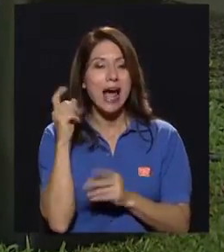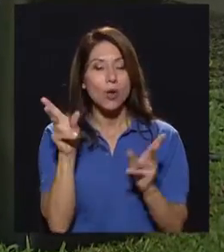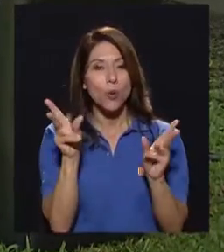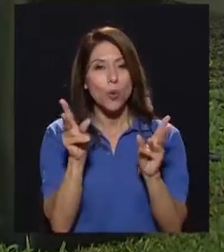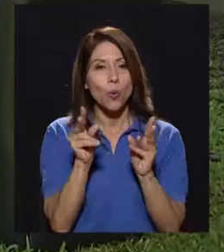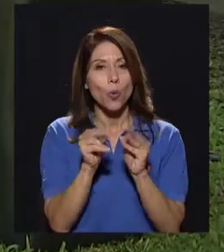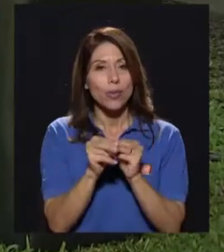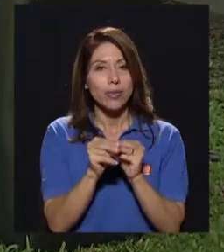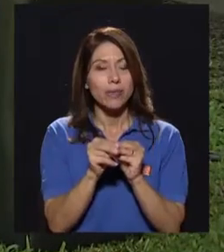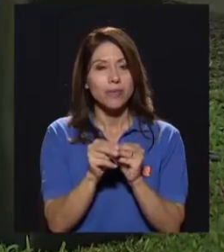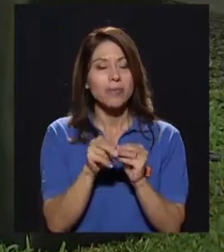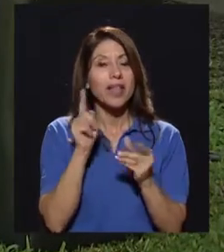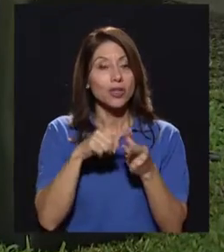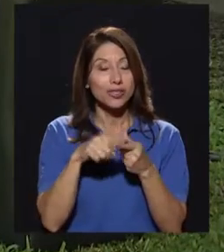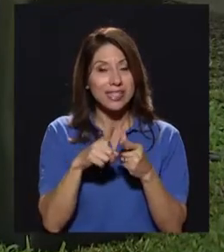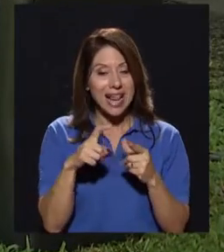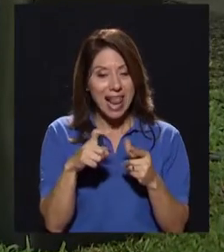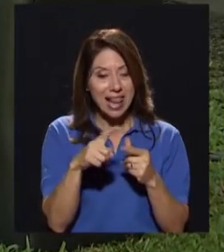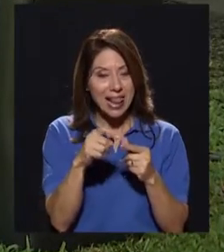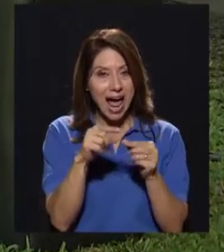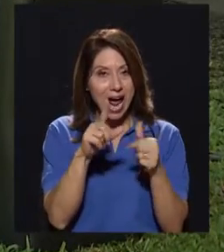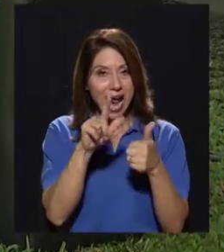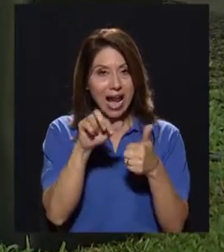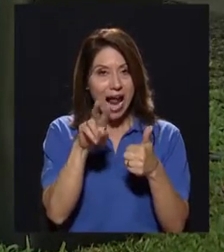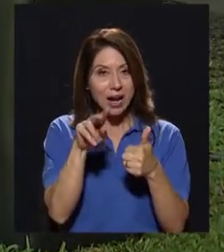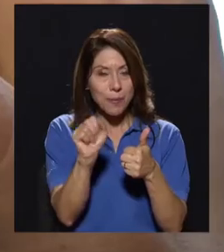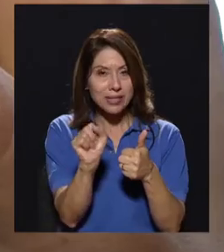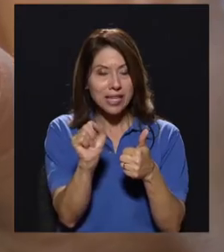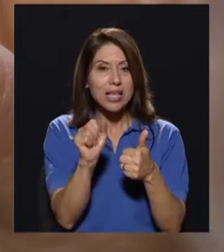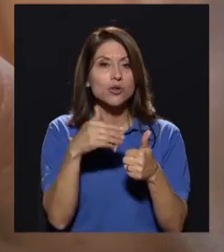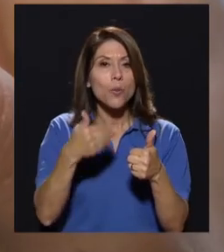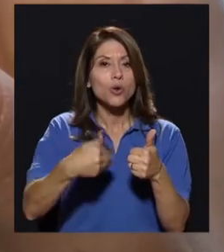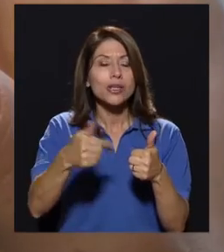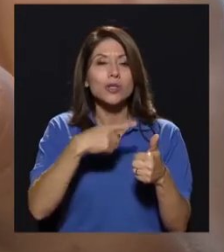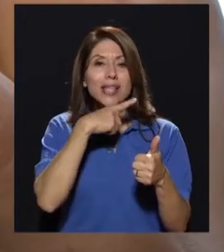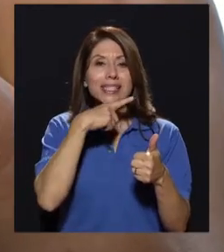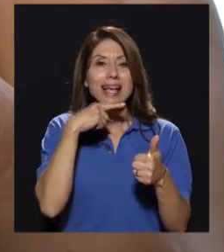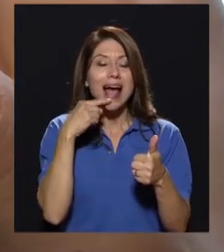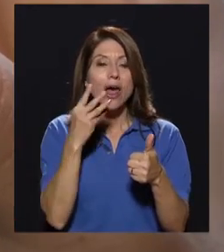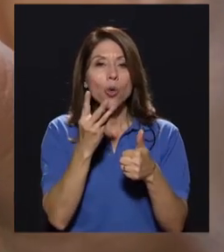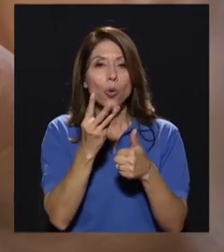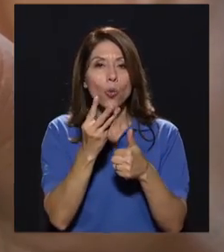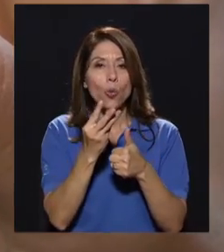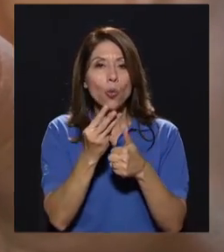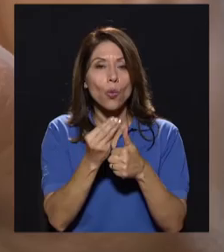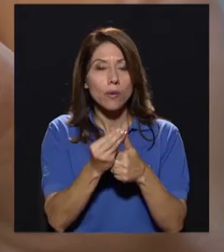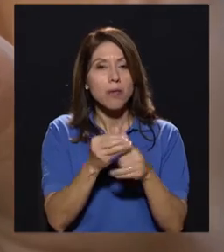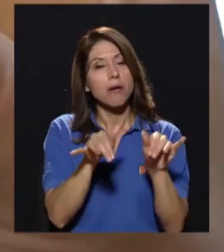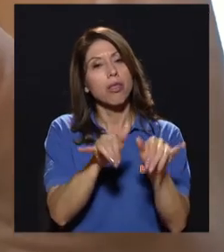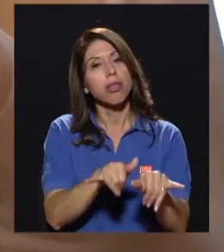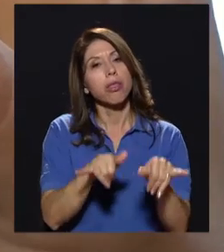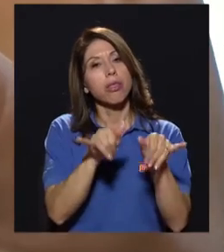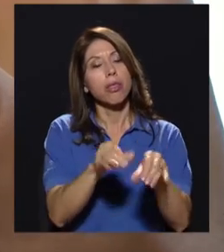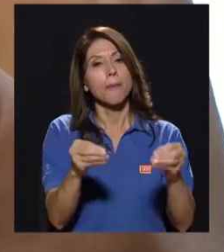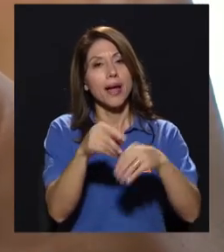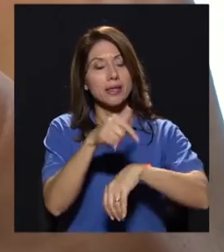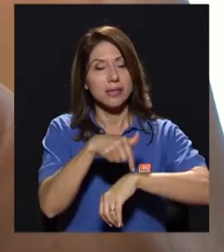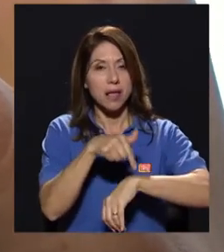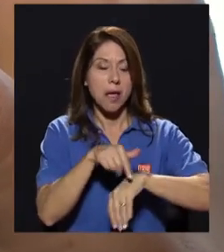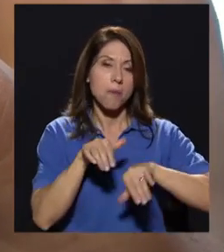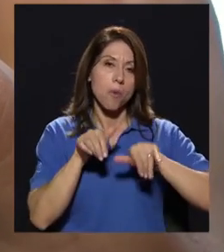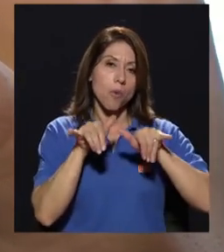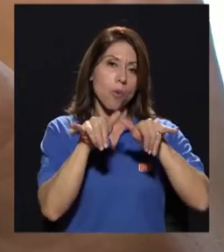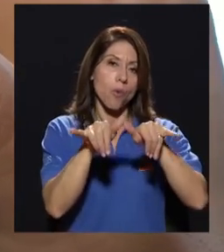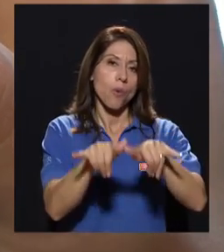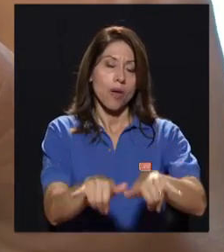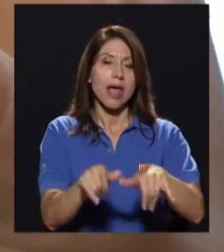en este caso las larvas se someten a un proceso de secado donde se elimina parte del agua y eso hace que duren más, que tengan una vida